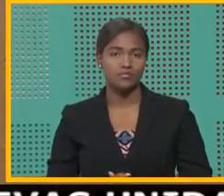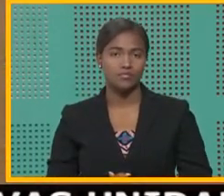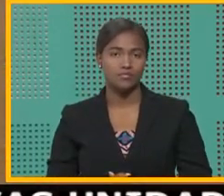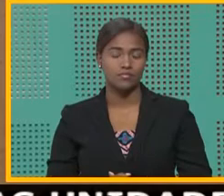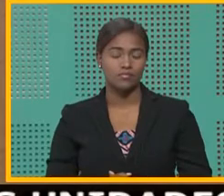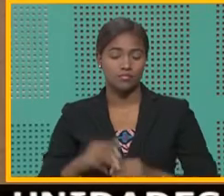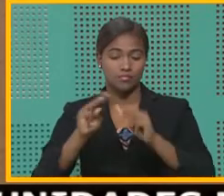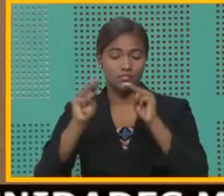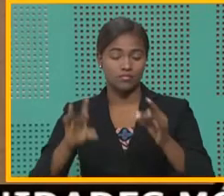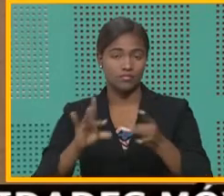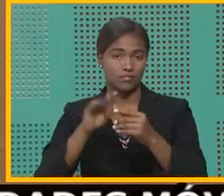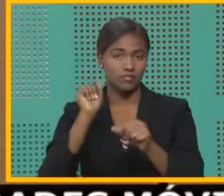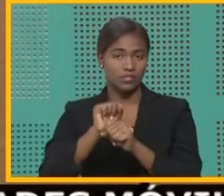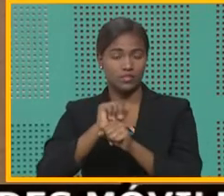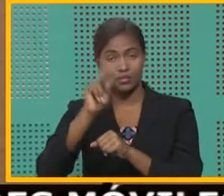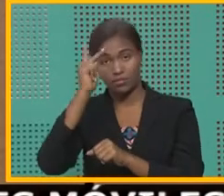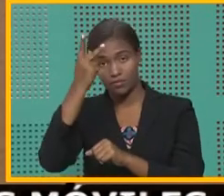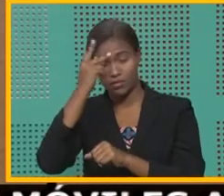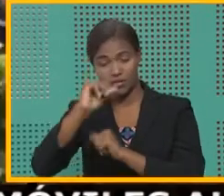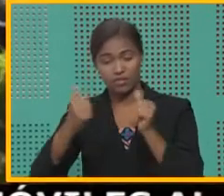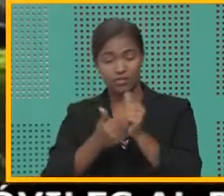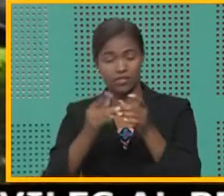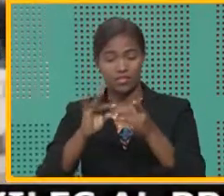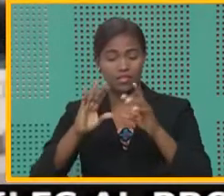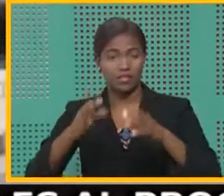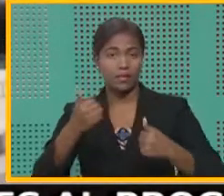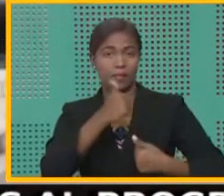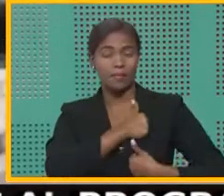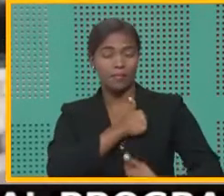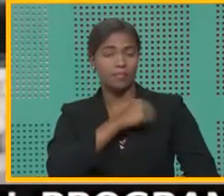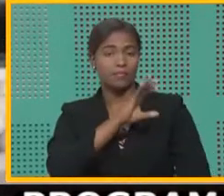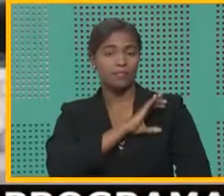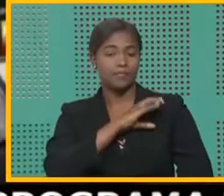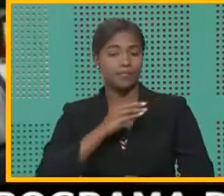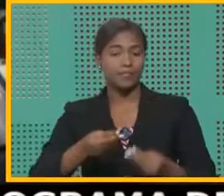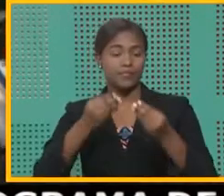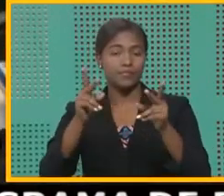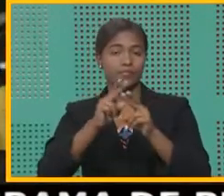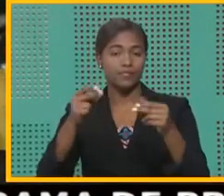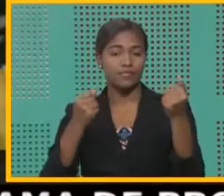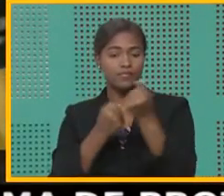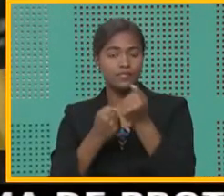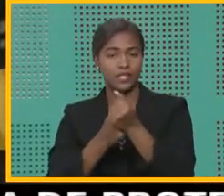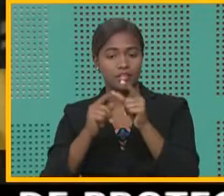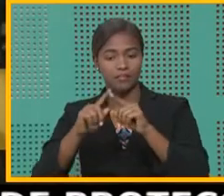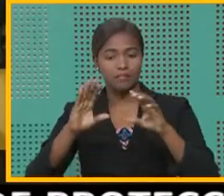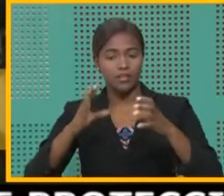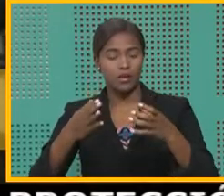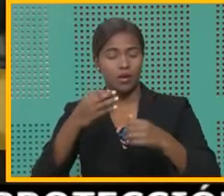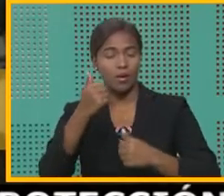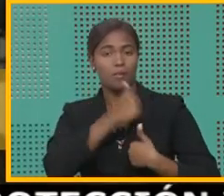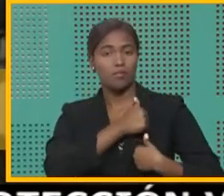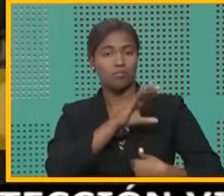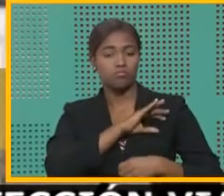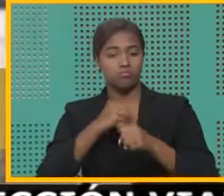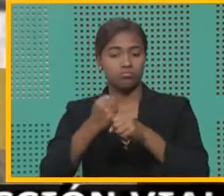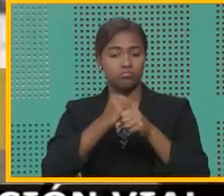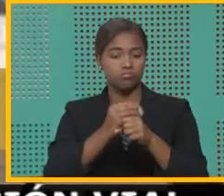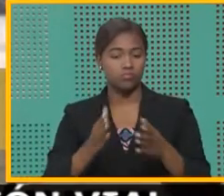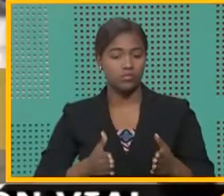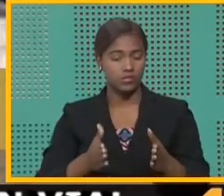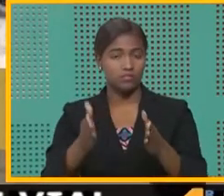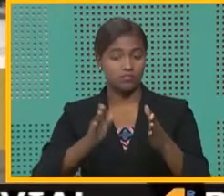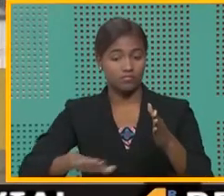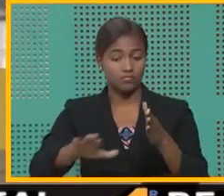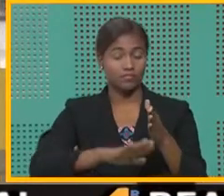El Ministerio de Obras Públicas a través de la Comisión Militar y Policial dispuso el reforzamiento de las patrullas de protección, seguridad vial y